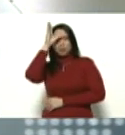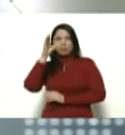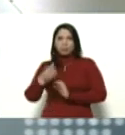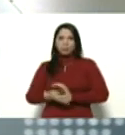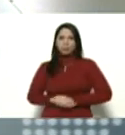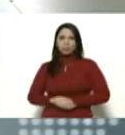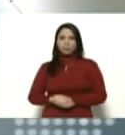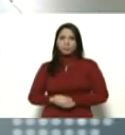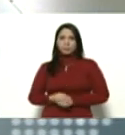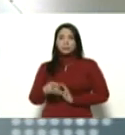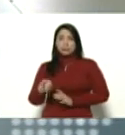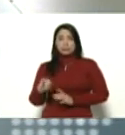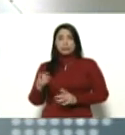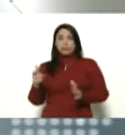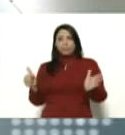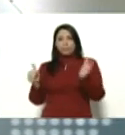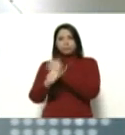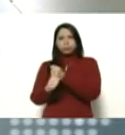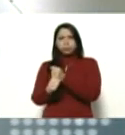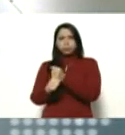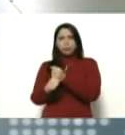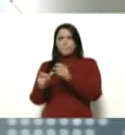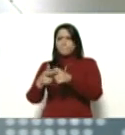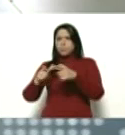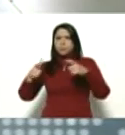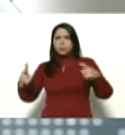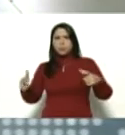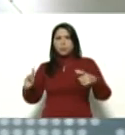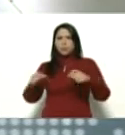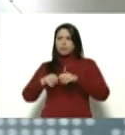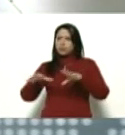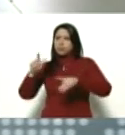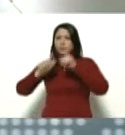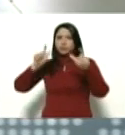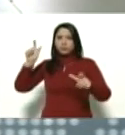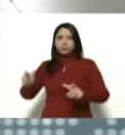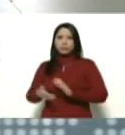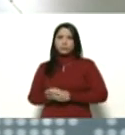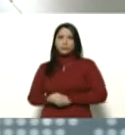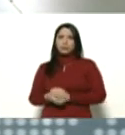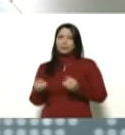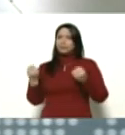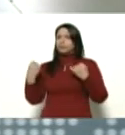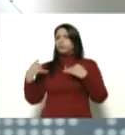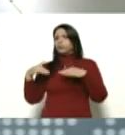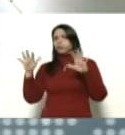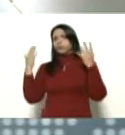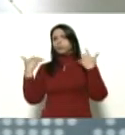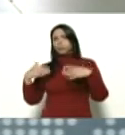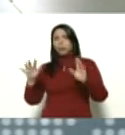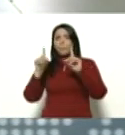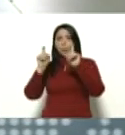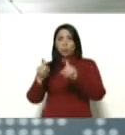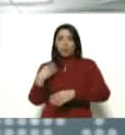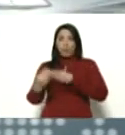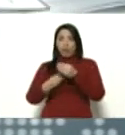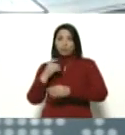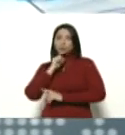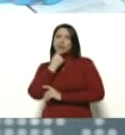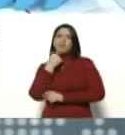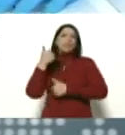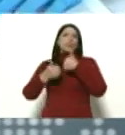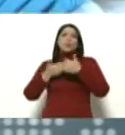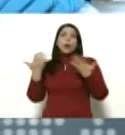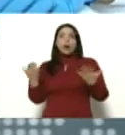Y ha sido el despistaje ampliado, masivo, personalizado, de miles y miles de pruebas. La clave ha sido